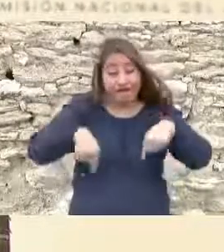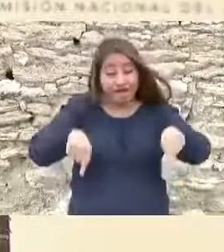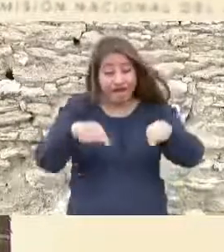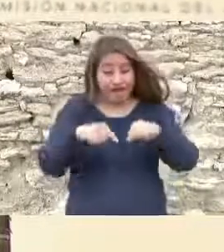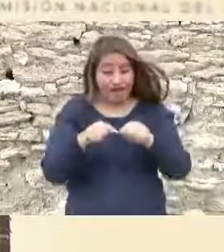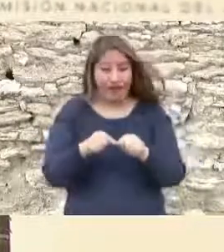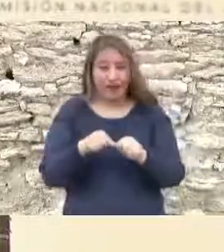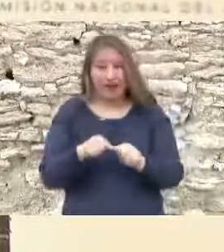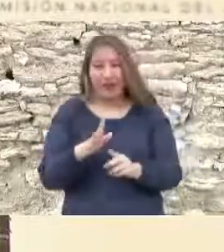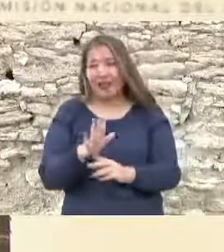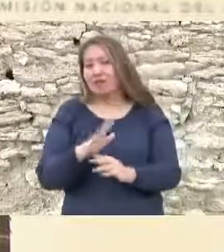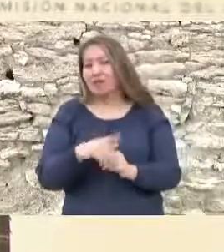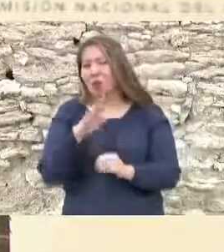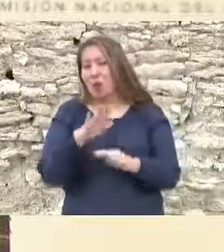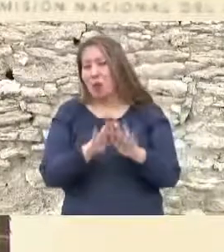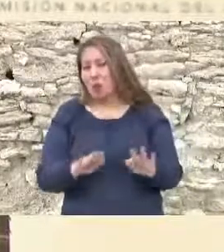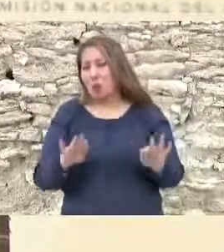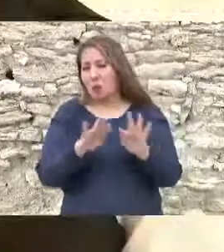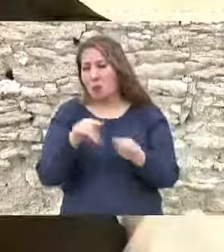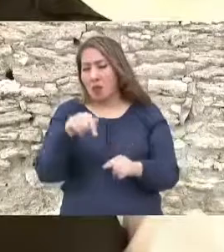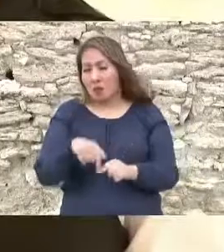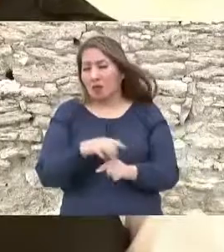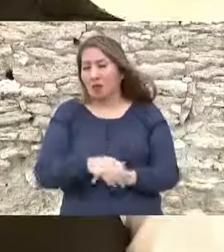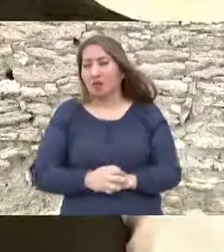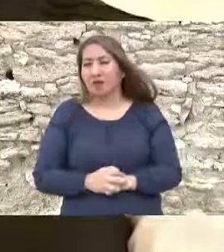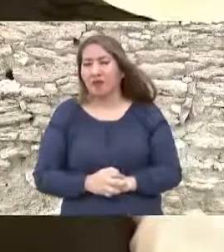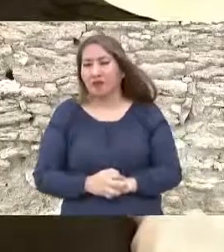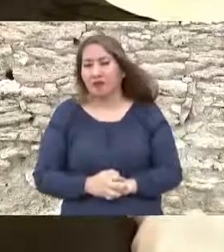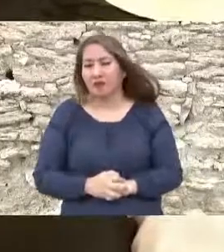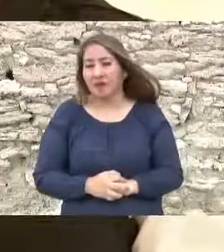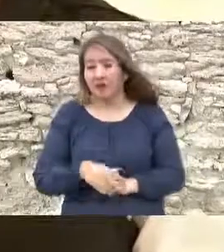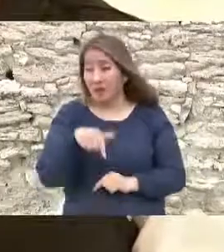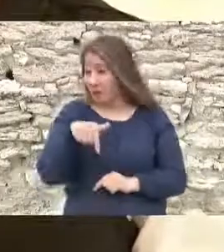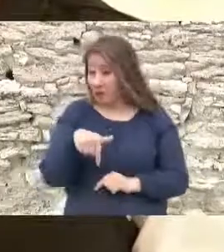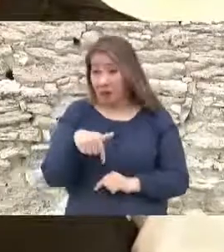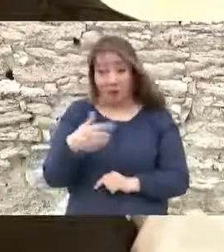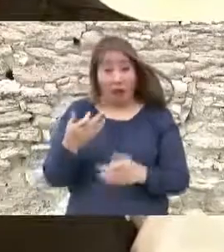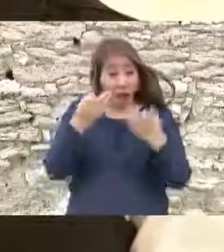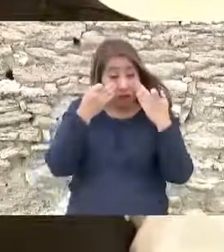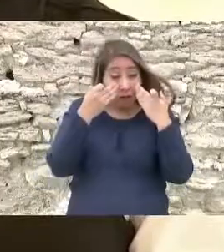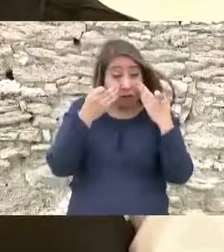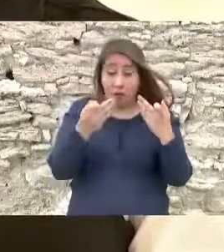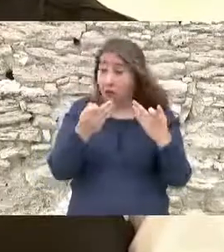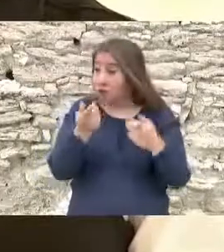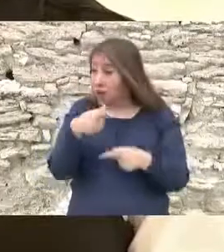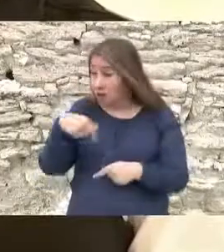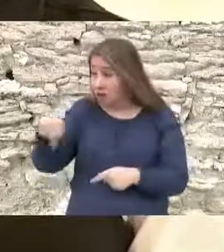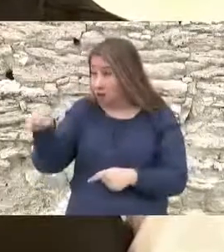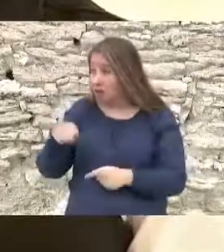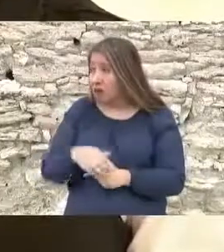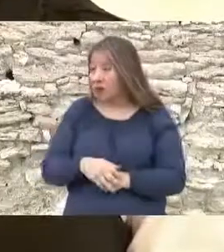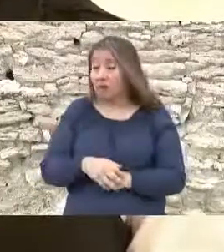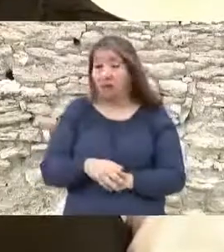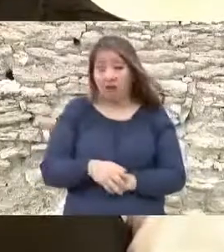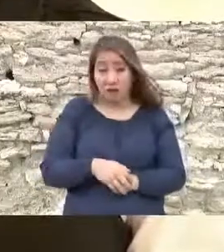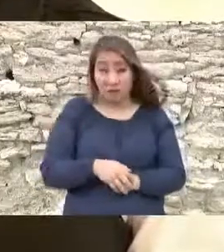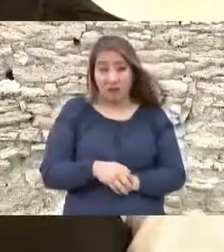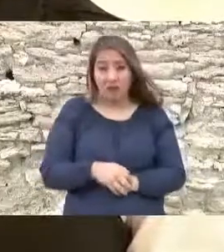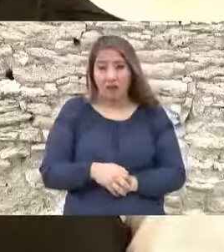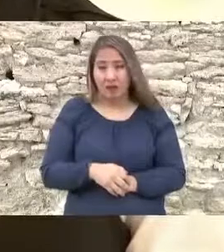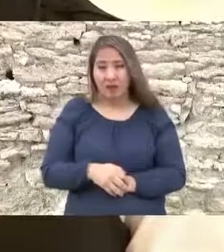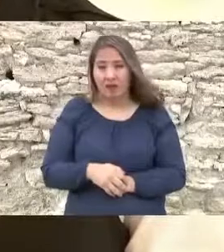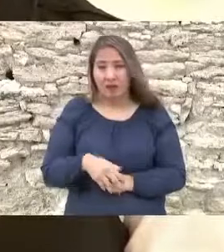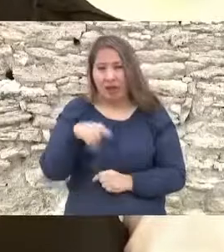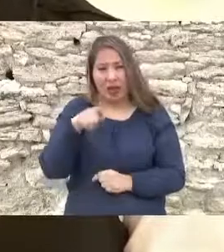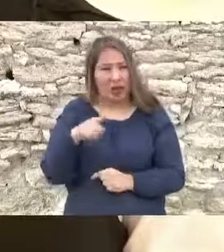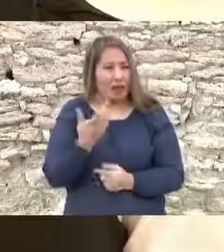los tres órdenes de gobierno, primordialmente, y aquí es a donde se hablan, aquí es así